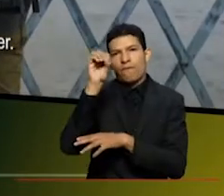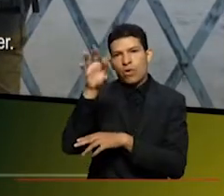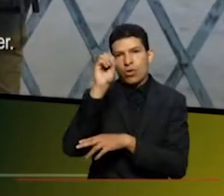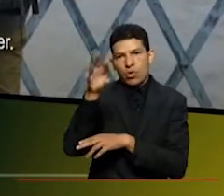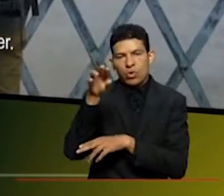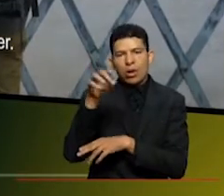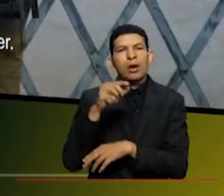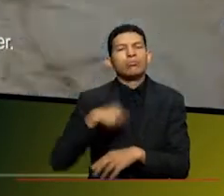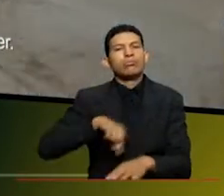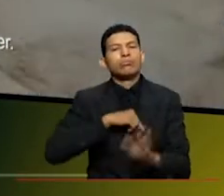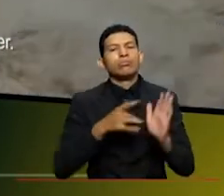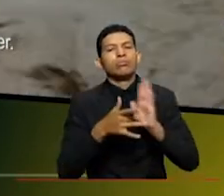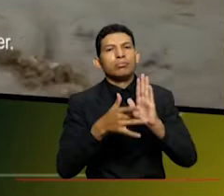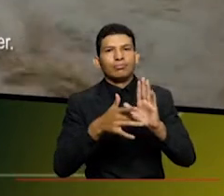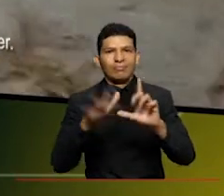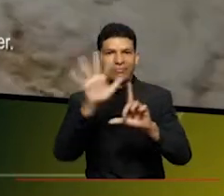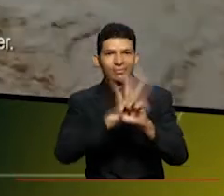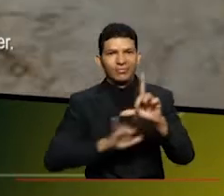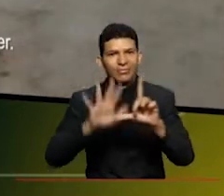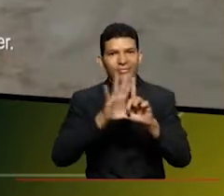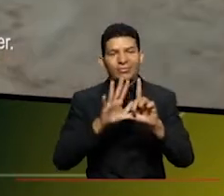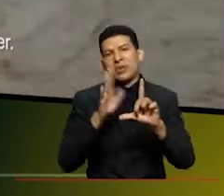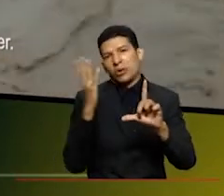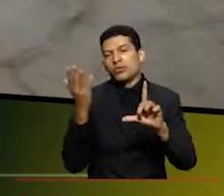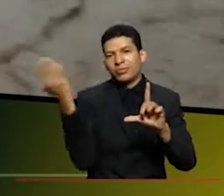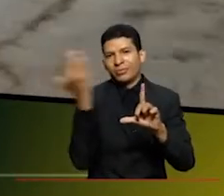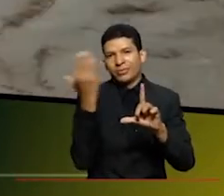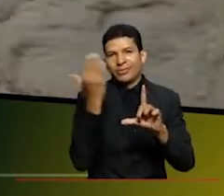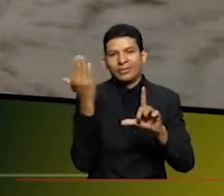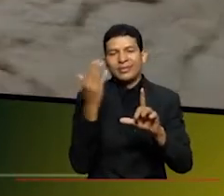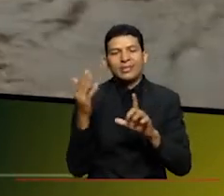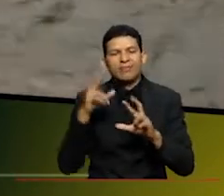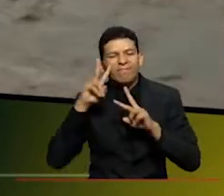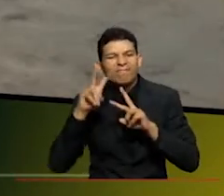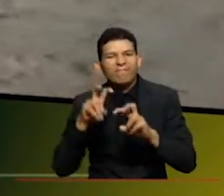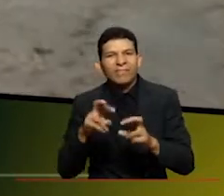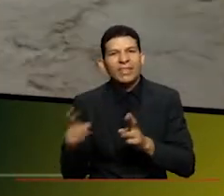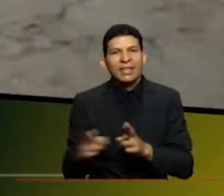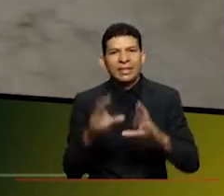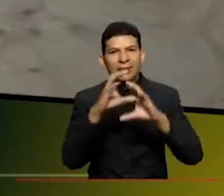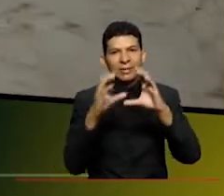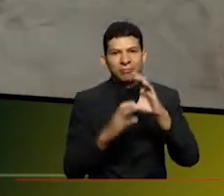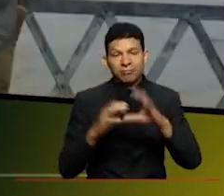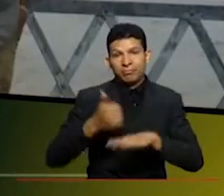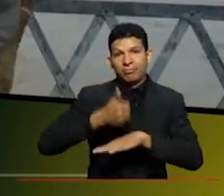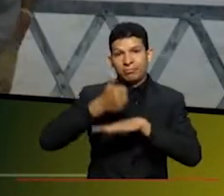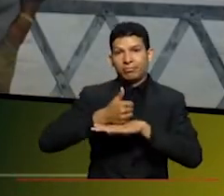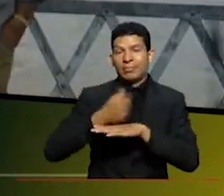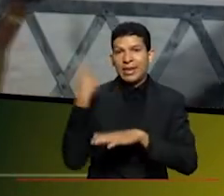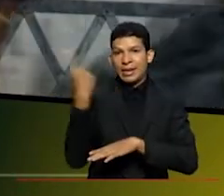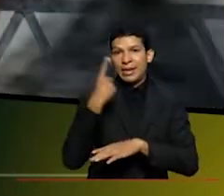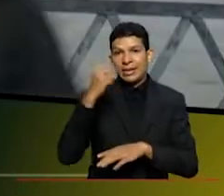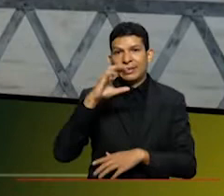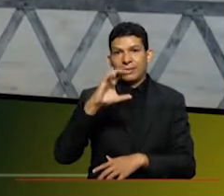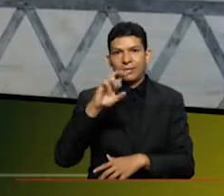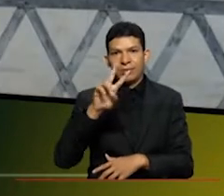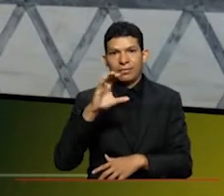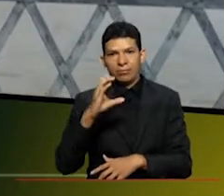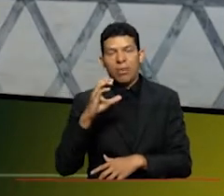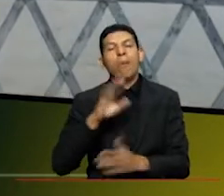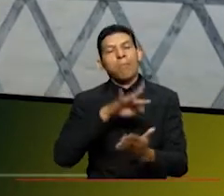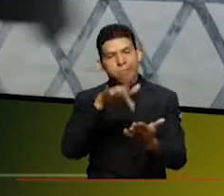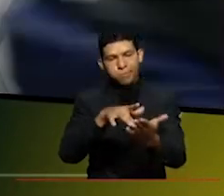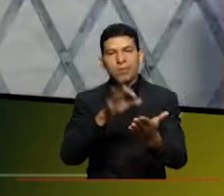y presentación del documento documental expedición río cauca que va a liderar el señor director general de la cbs el doctor marco